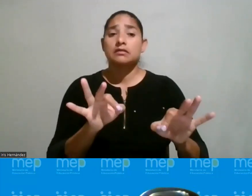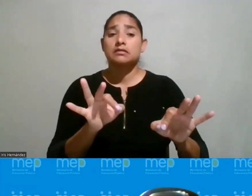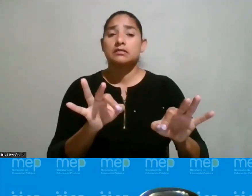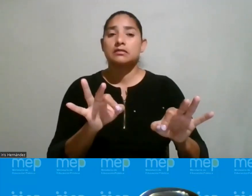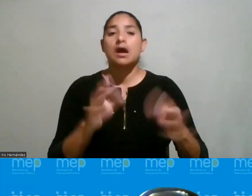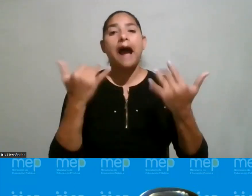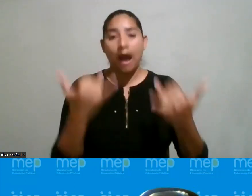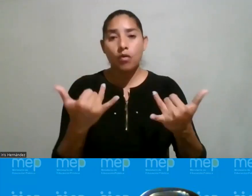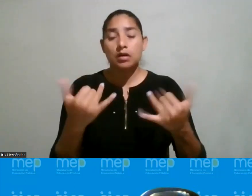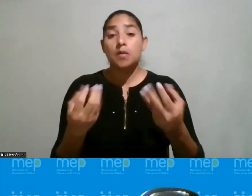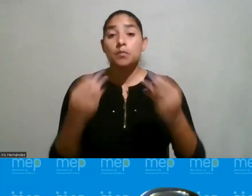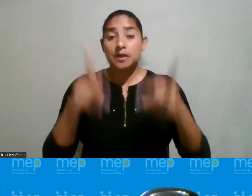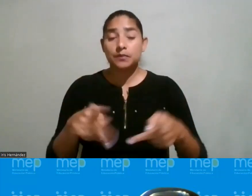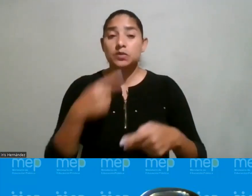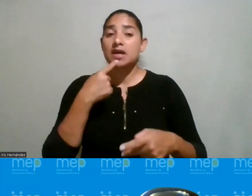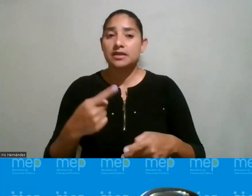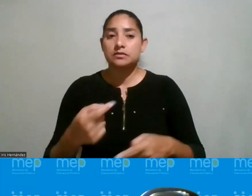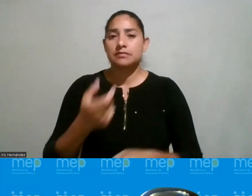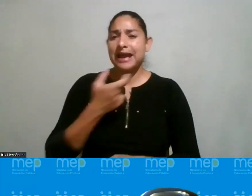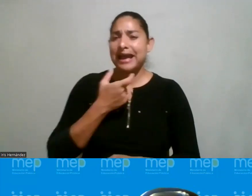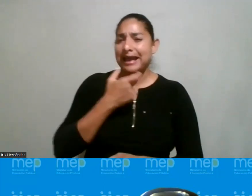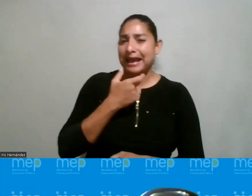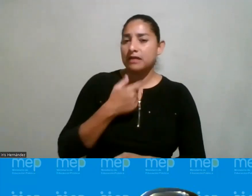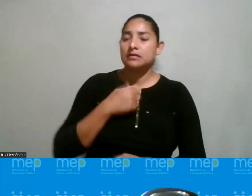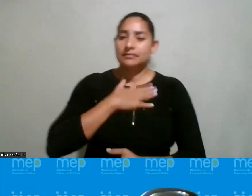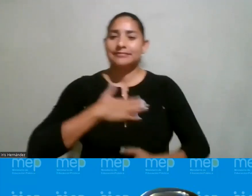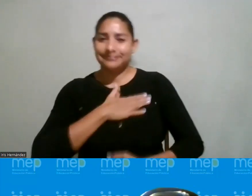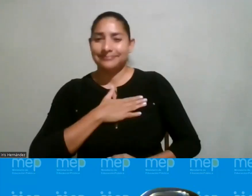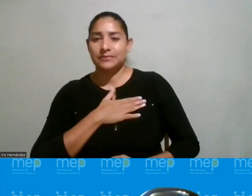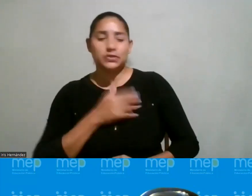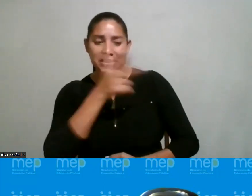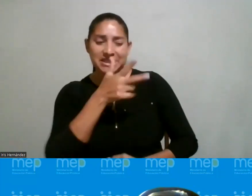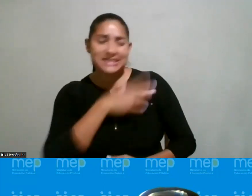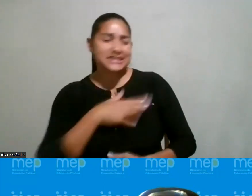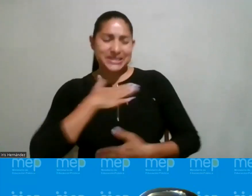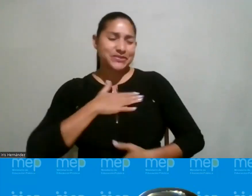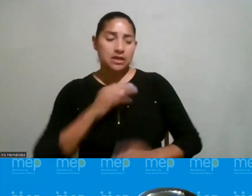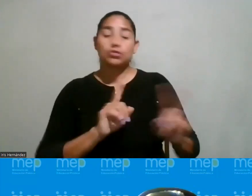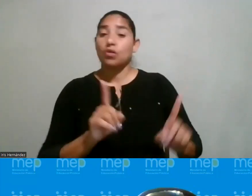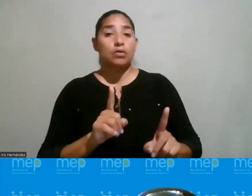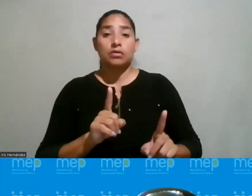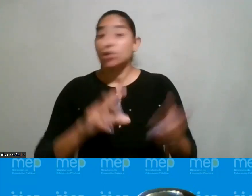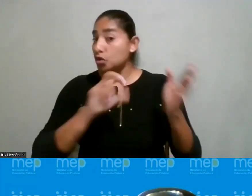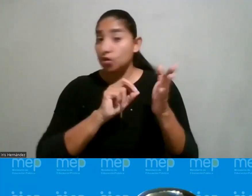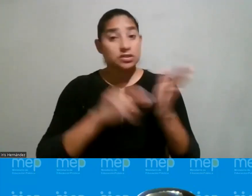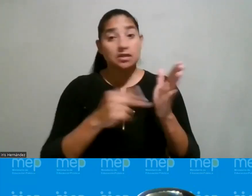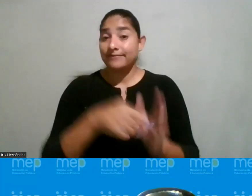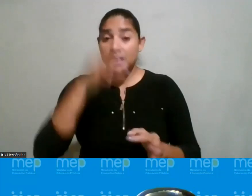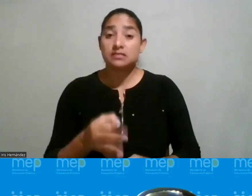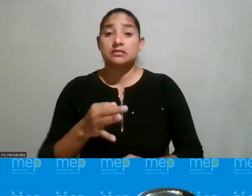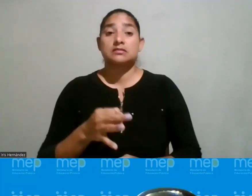habrá mucha gente que se había reído de la tontera que dijiste por decirle un bonito ¿verdad? pero eso no quiere decir que sea una cosa normal